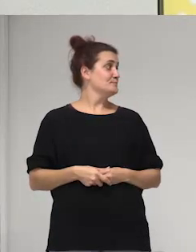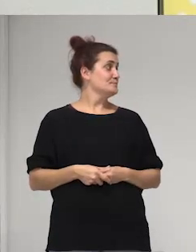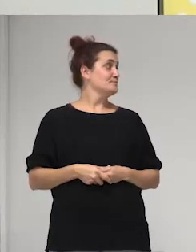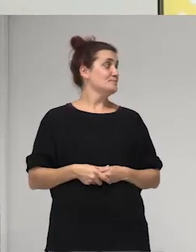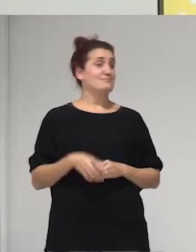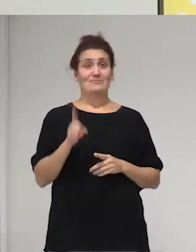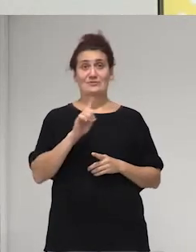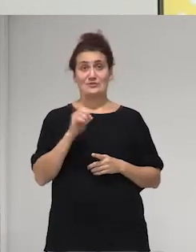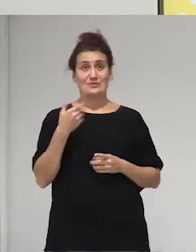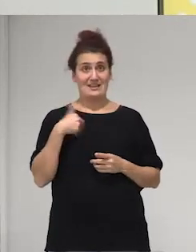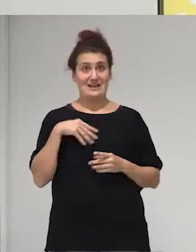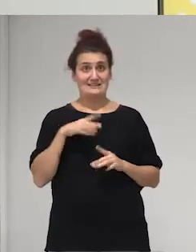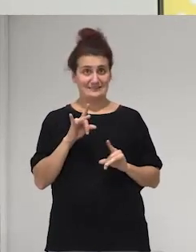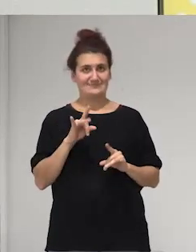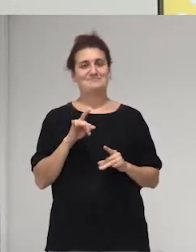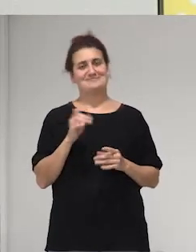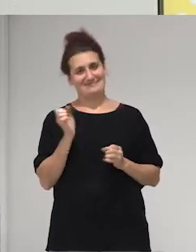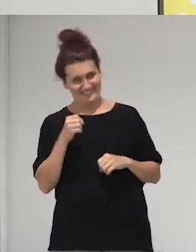no no no sí